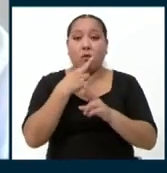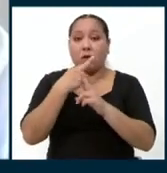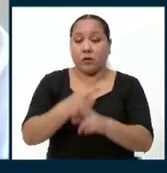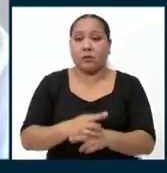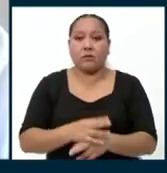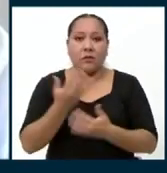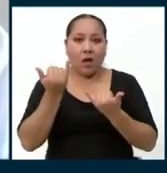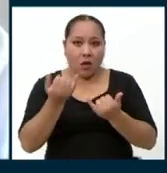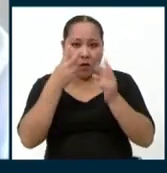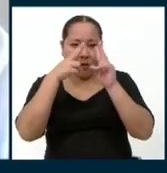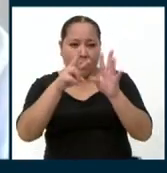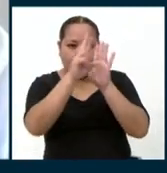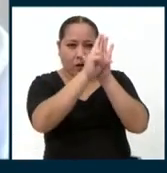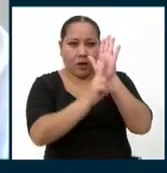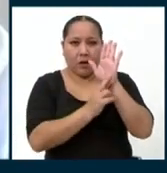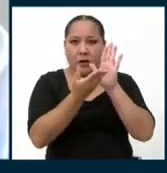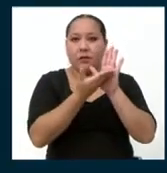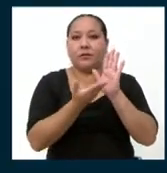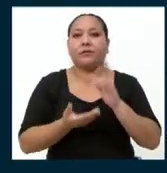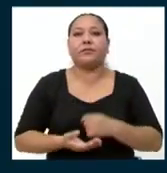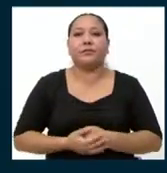Ahora veamos las reglas del debate.